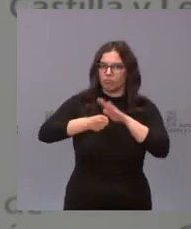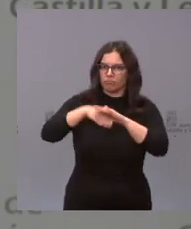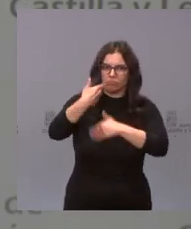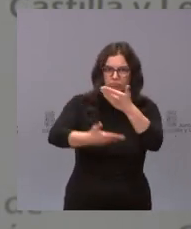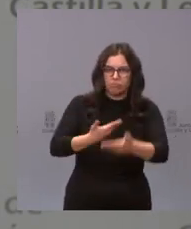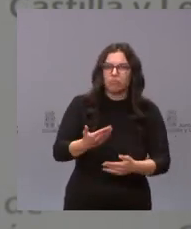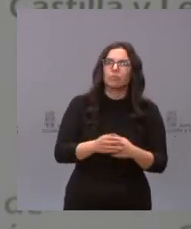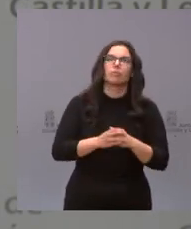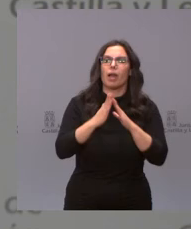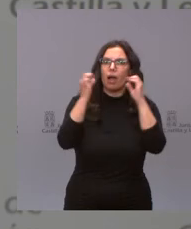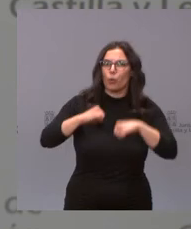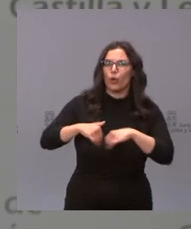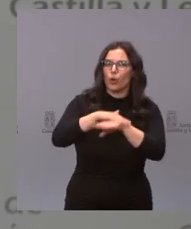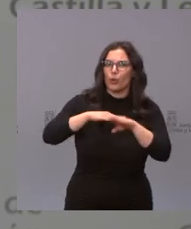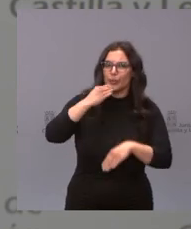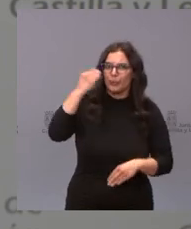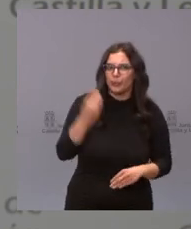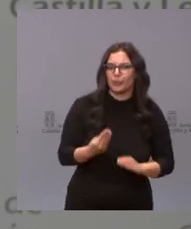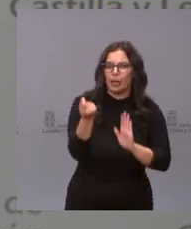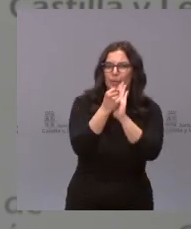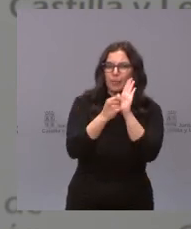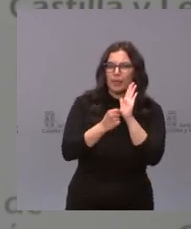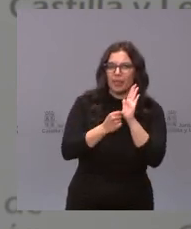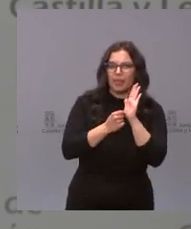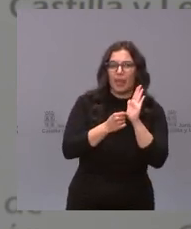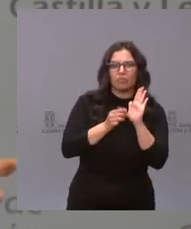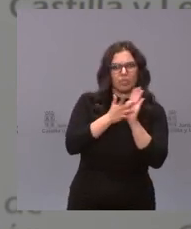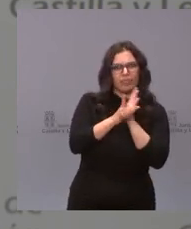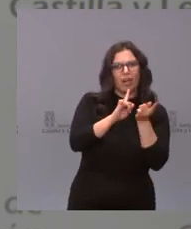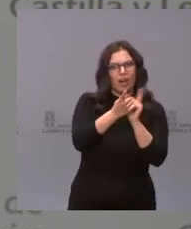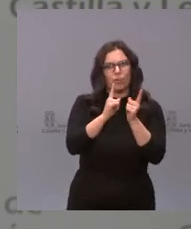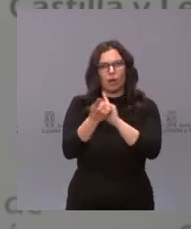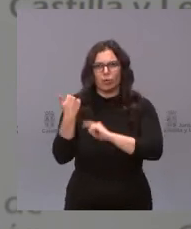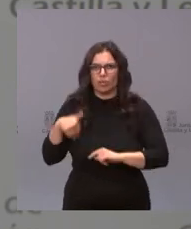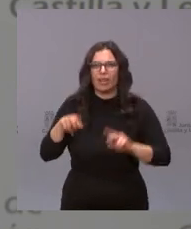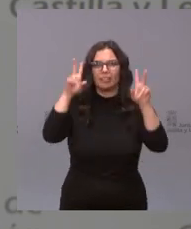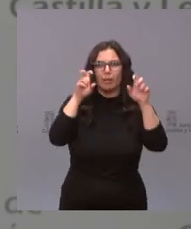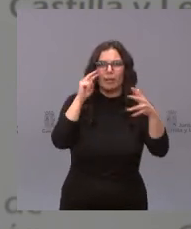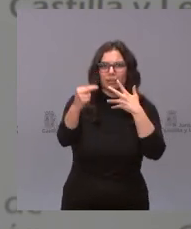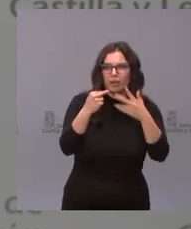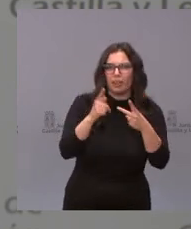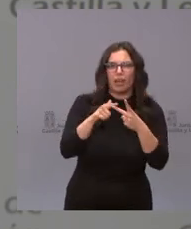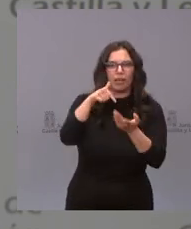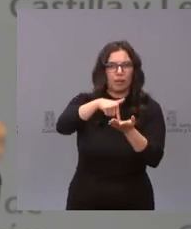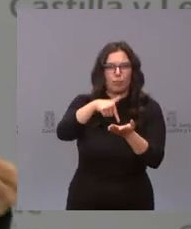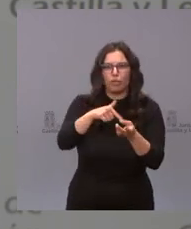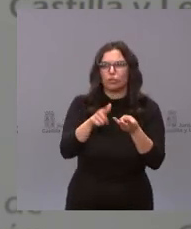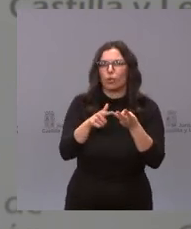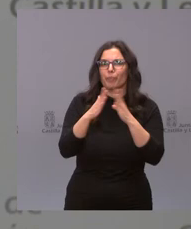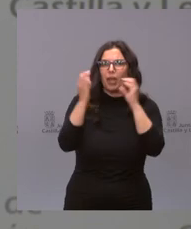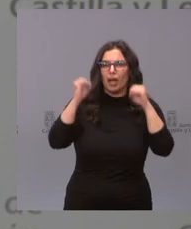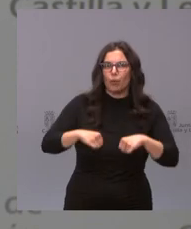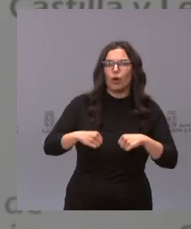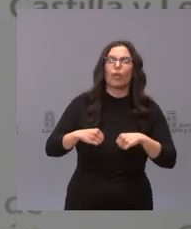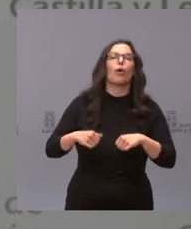hay un buen acuerdo de gobierno con medidas que han supuesto cambios en transparencia en fiscalidad en acuerdos de gobierno